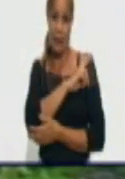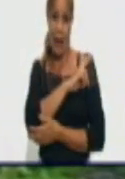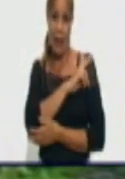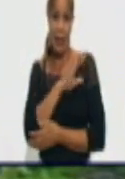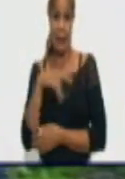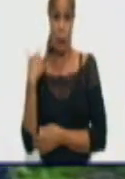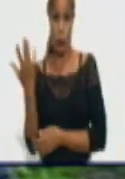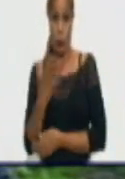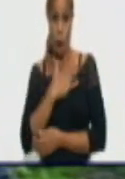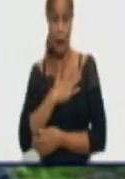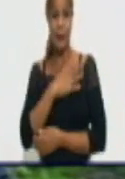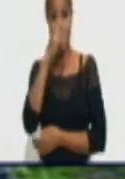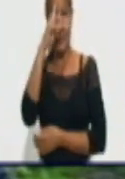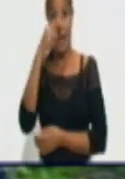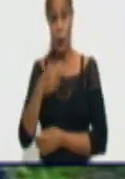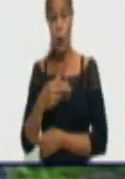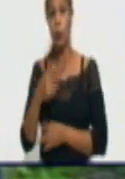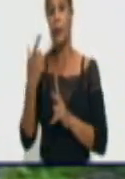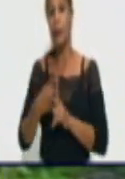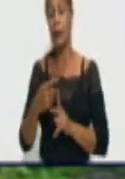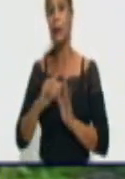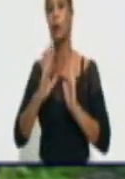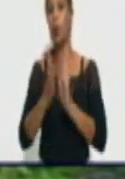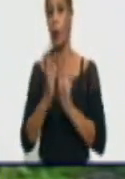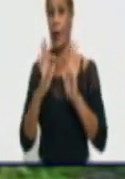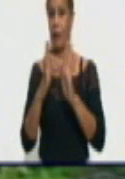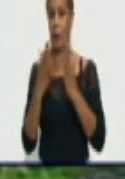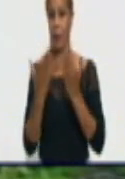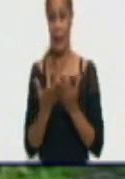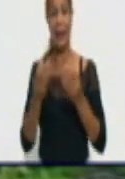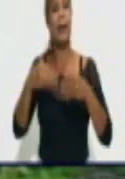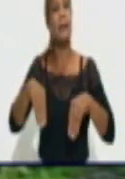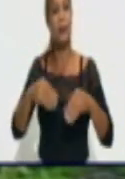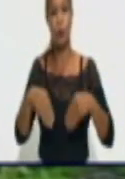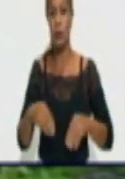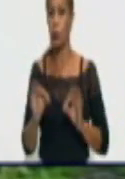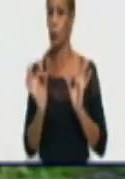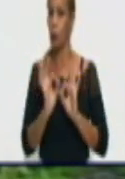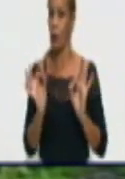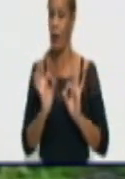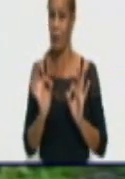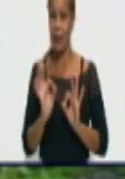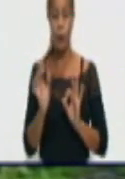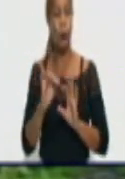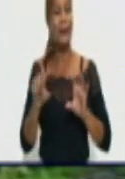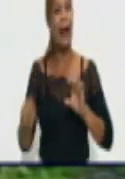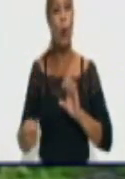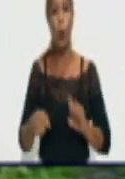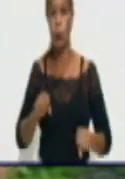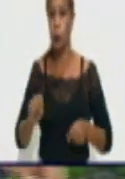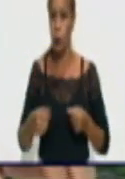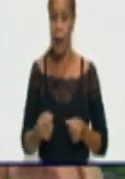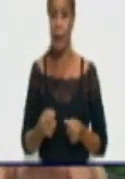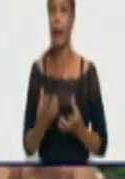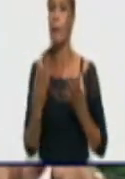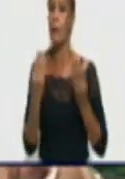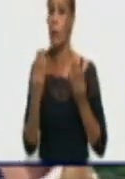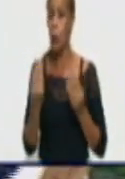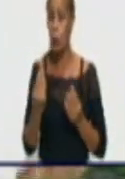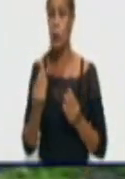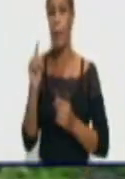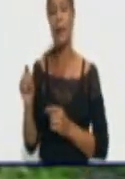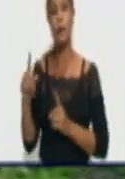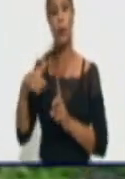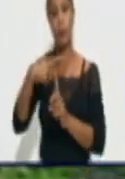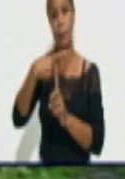y la de nuestra familia. La situación no está controlada en relación con la COVID-19.